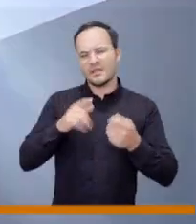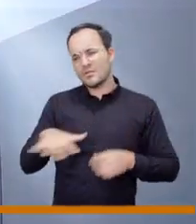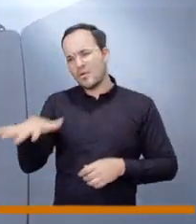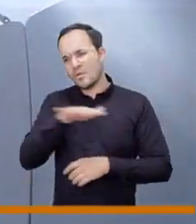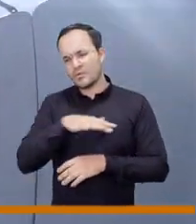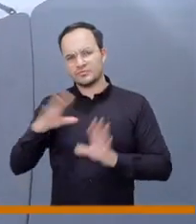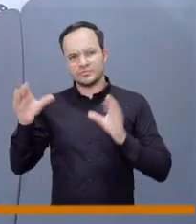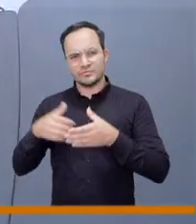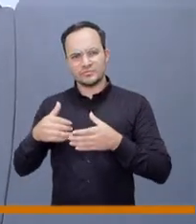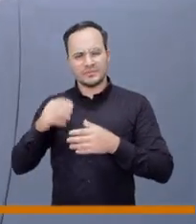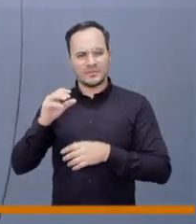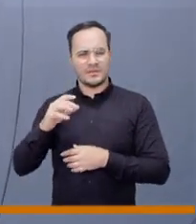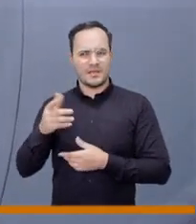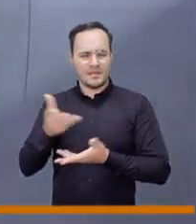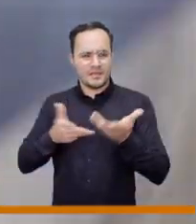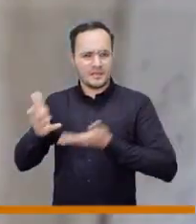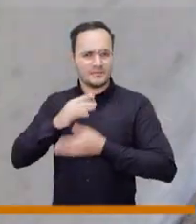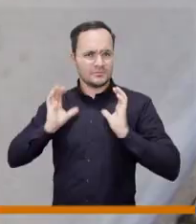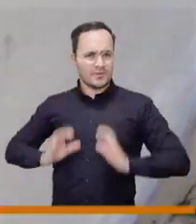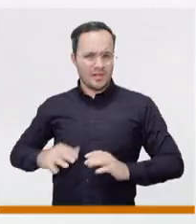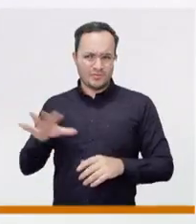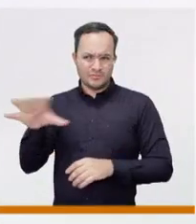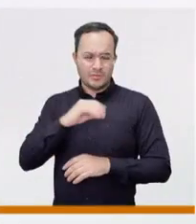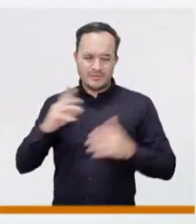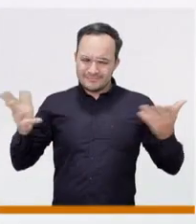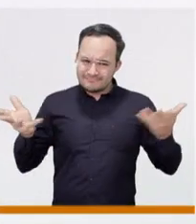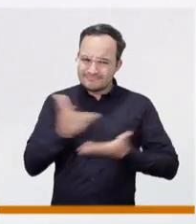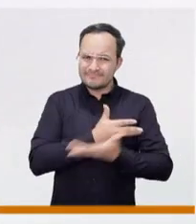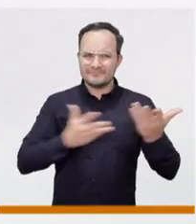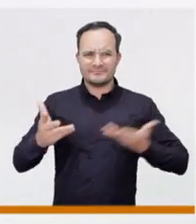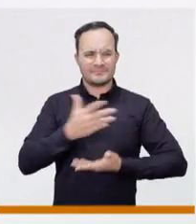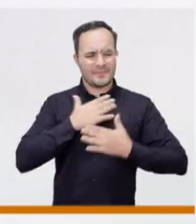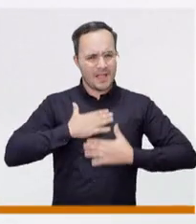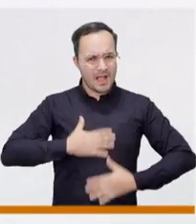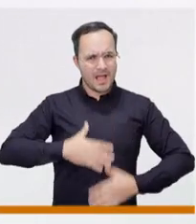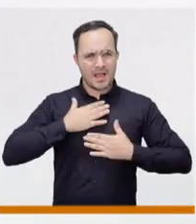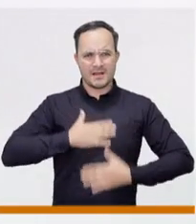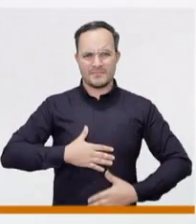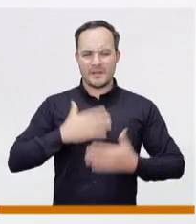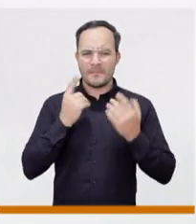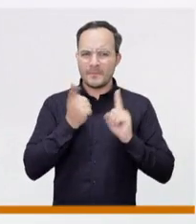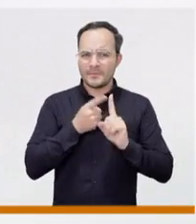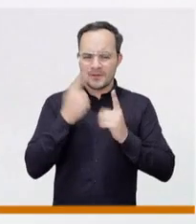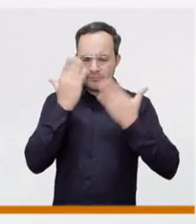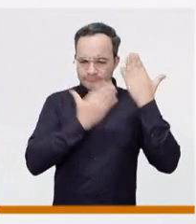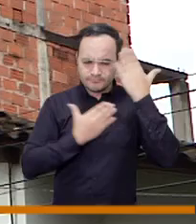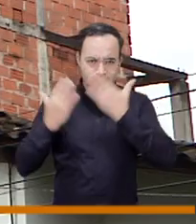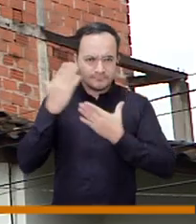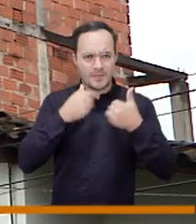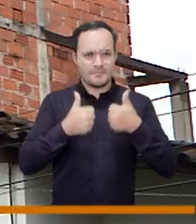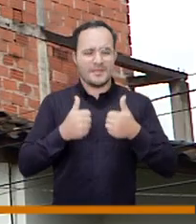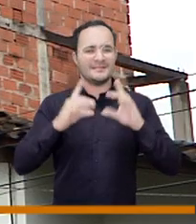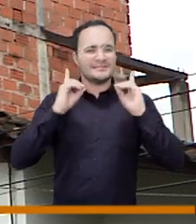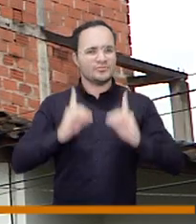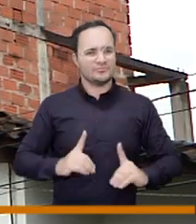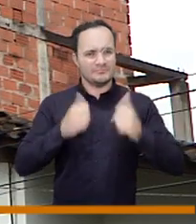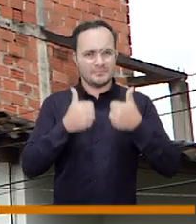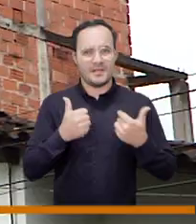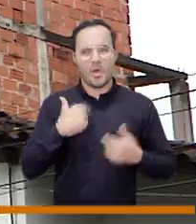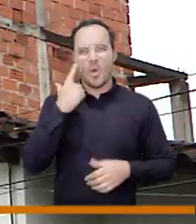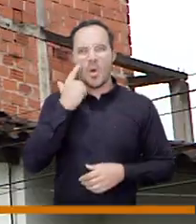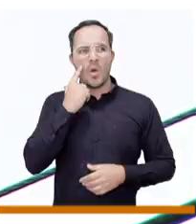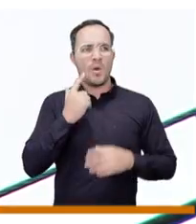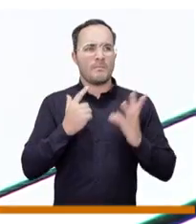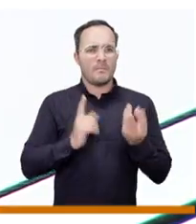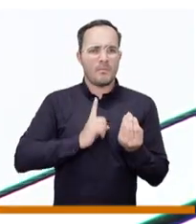toda la clase política de la ciudadanía de que tomemos esto con calma tenemos el suficiente tiempo de analizar tomar la